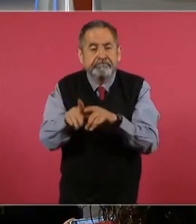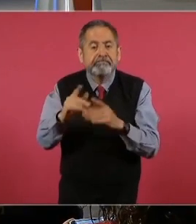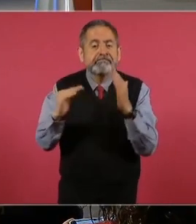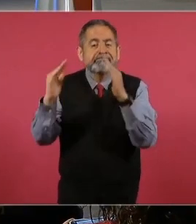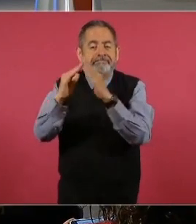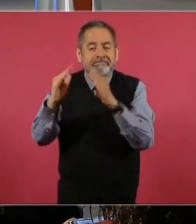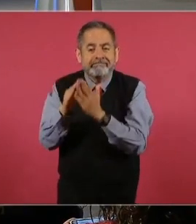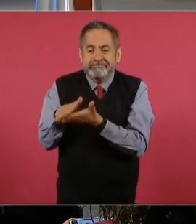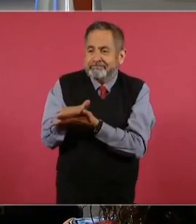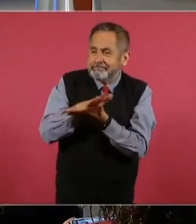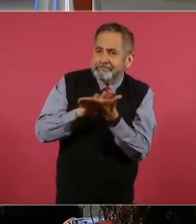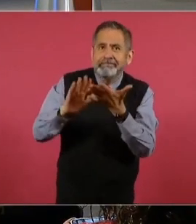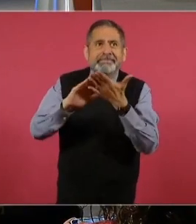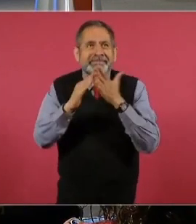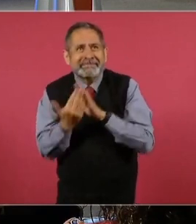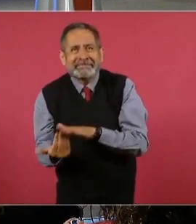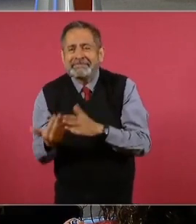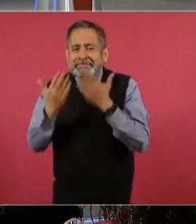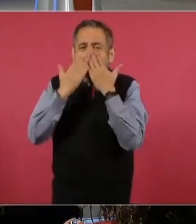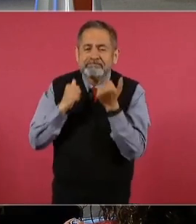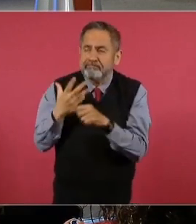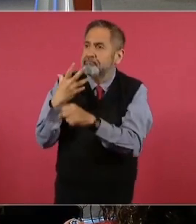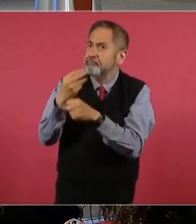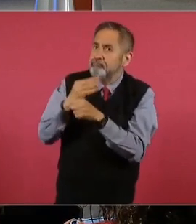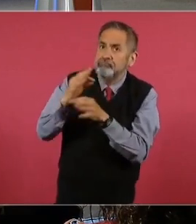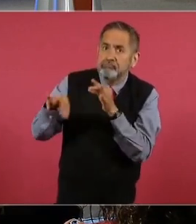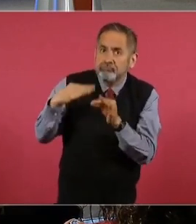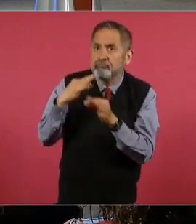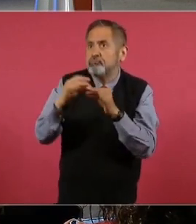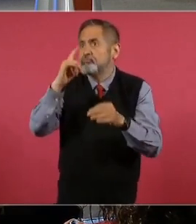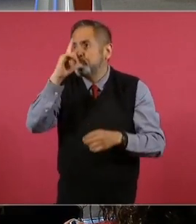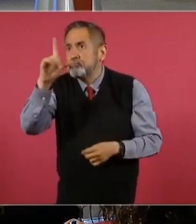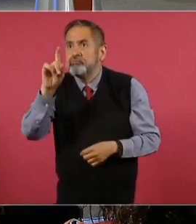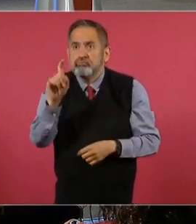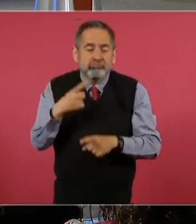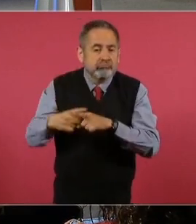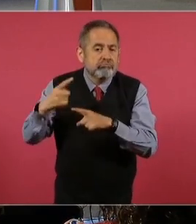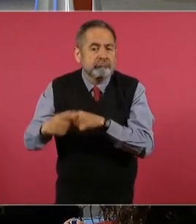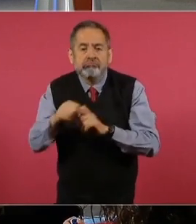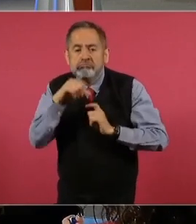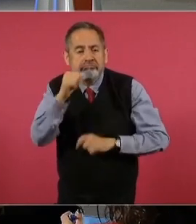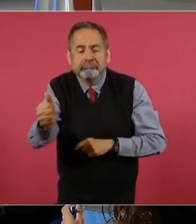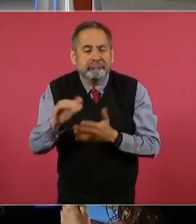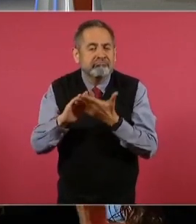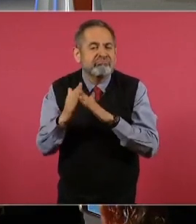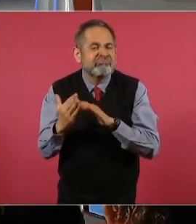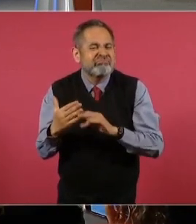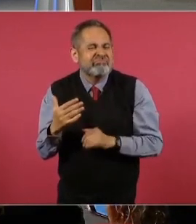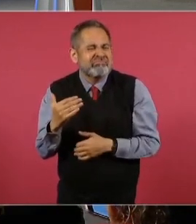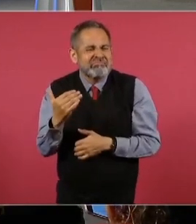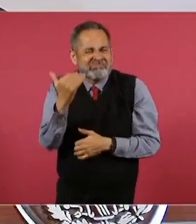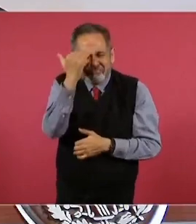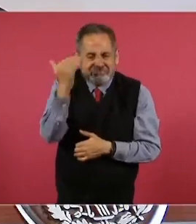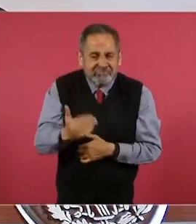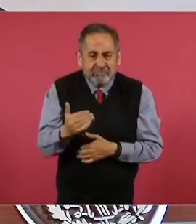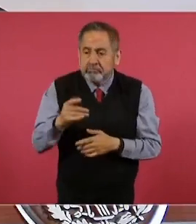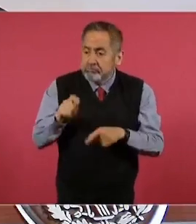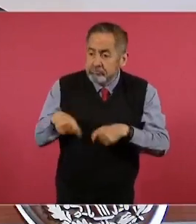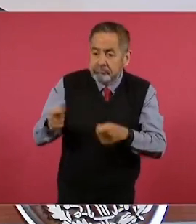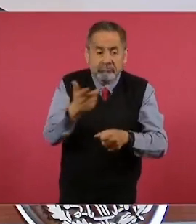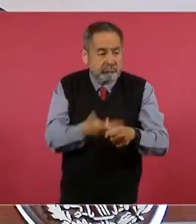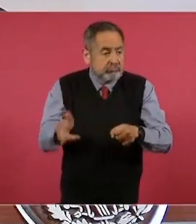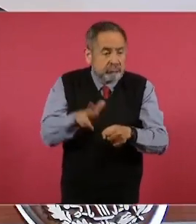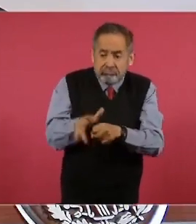precarias y sin servicios básicos. Además, aumentó la población que no tiene accesos a servicios de salud.